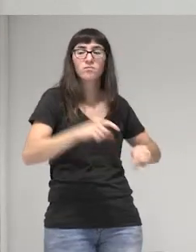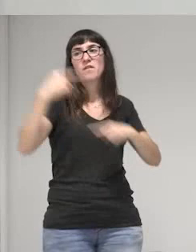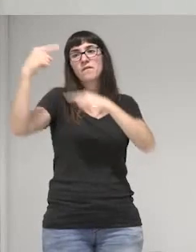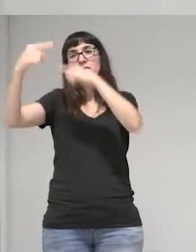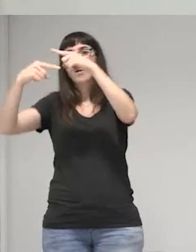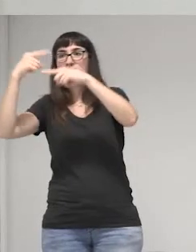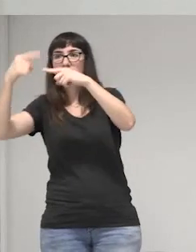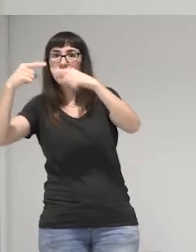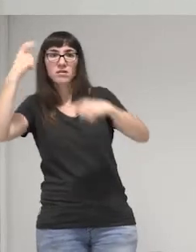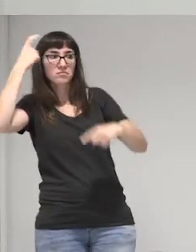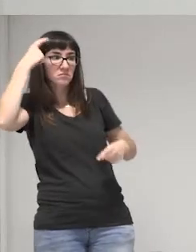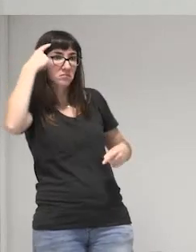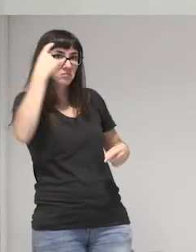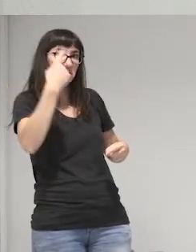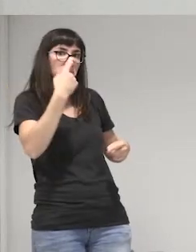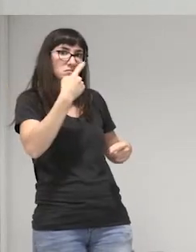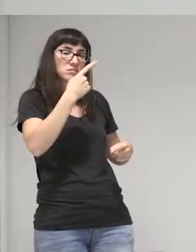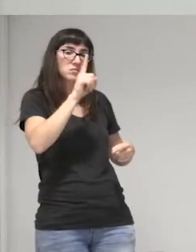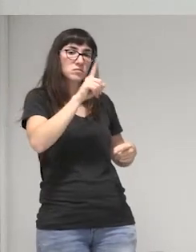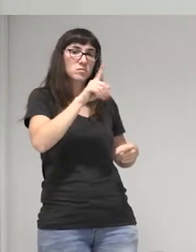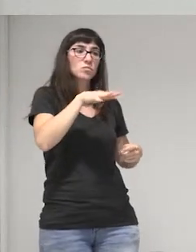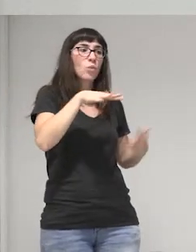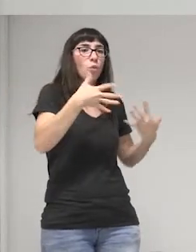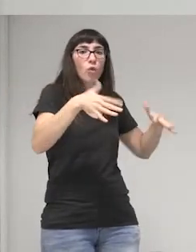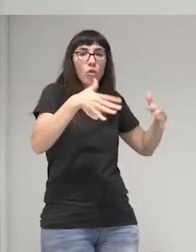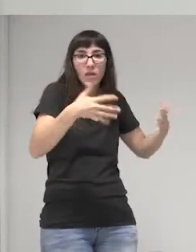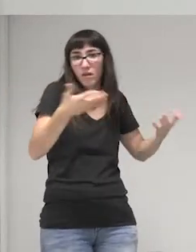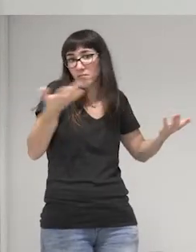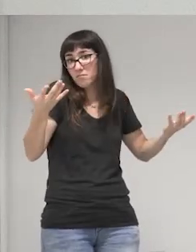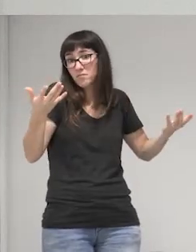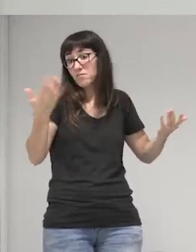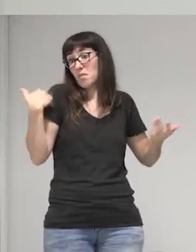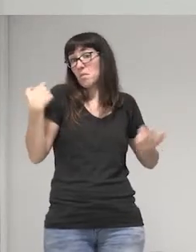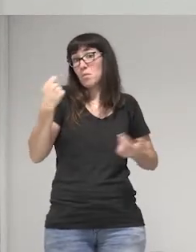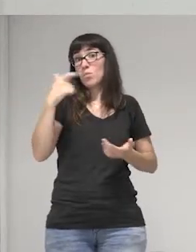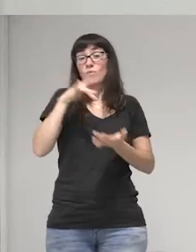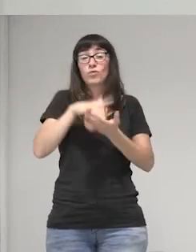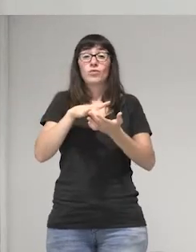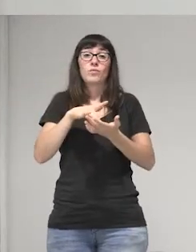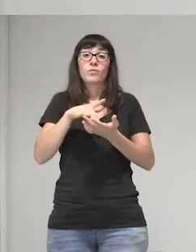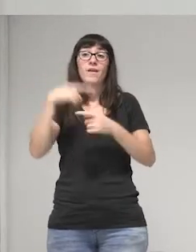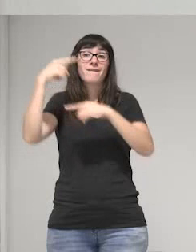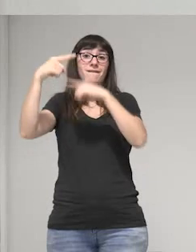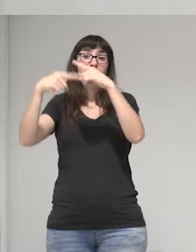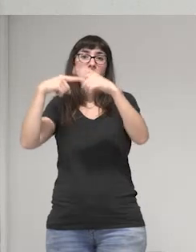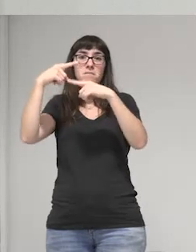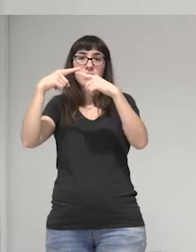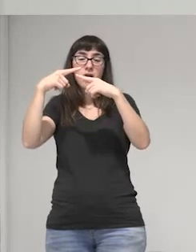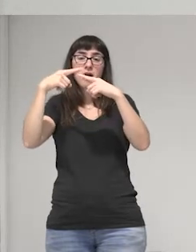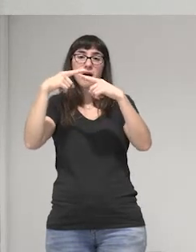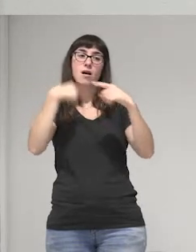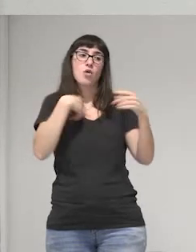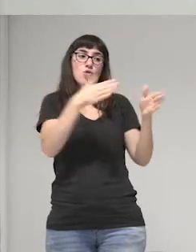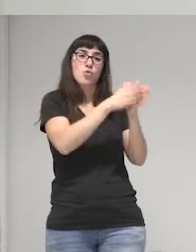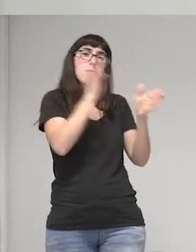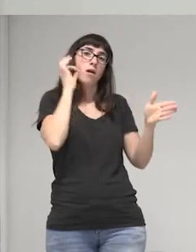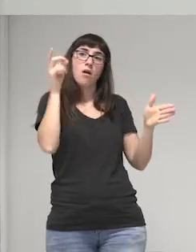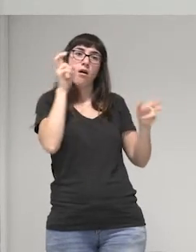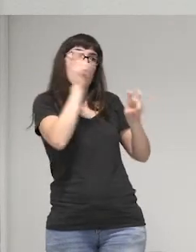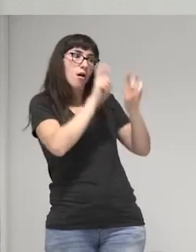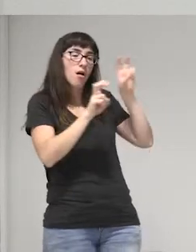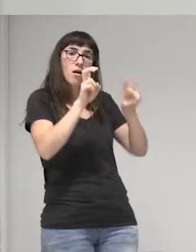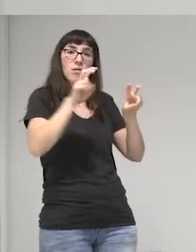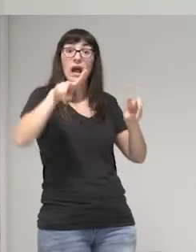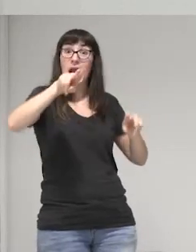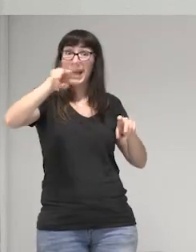nunca se van a aparecer porque el último caso que tuvimos que buscamos la familia de una compañera hondureña los hermanos